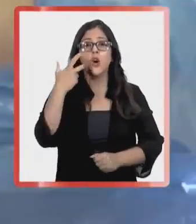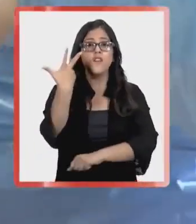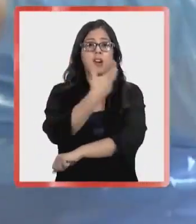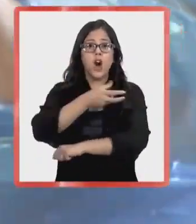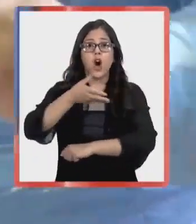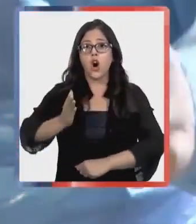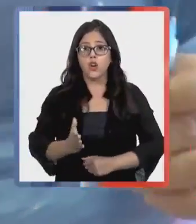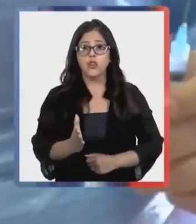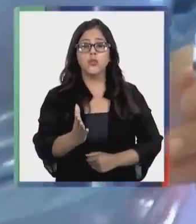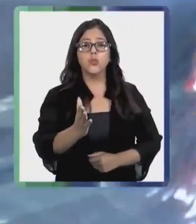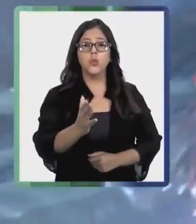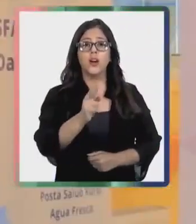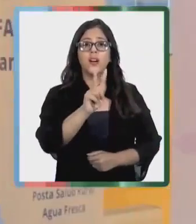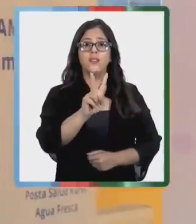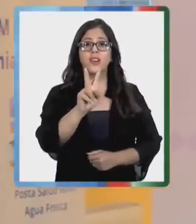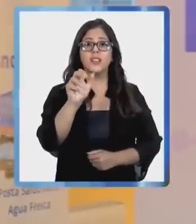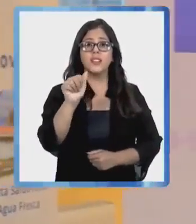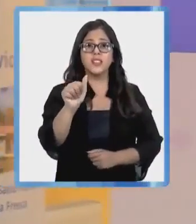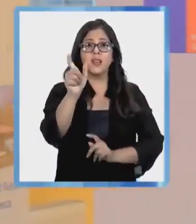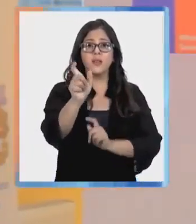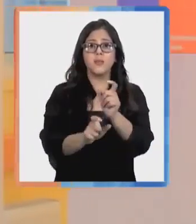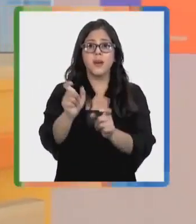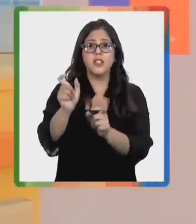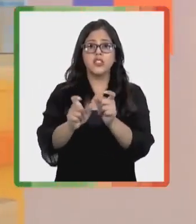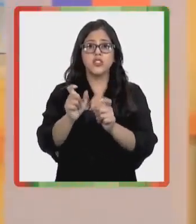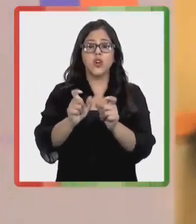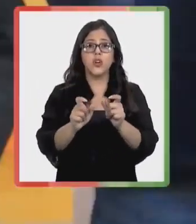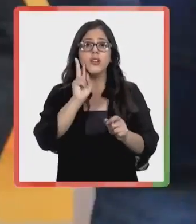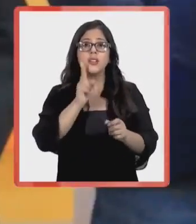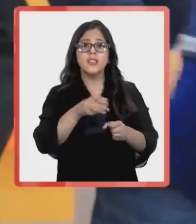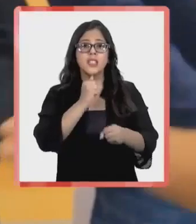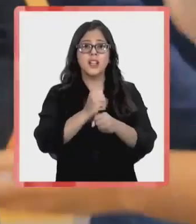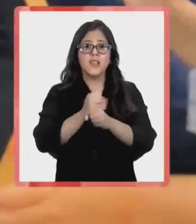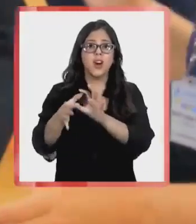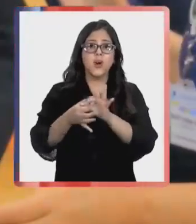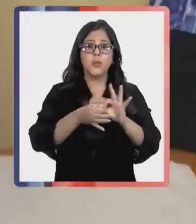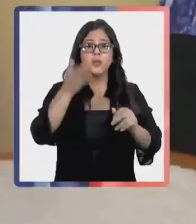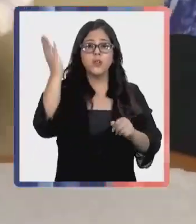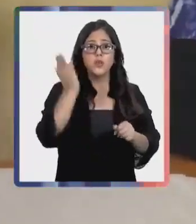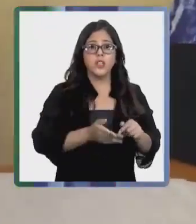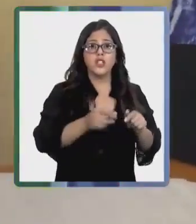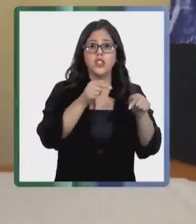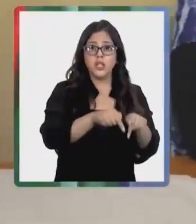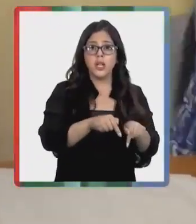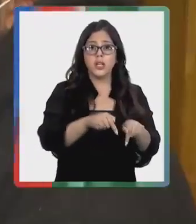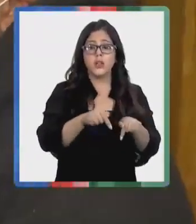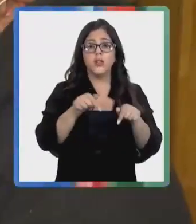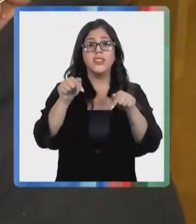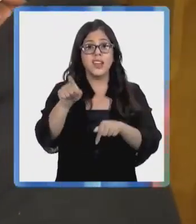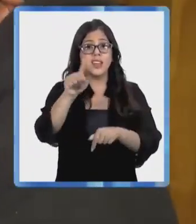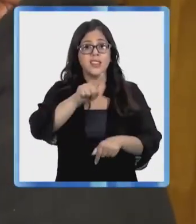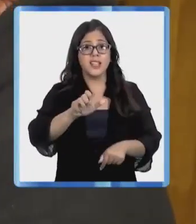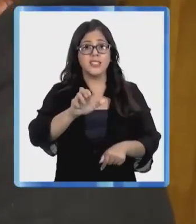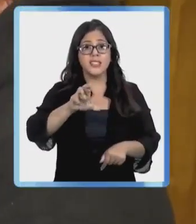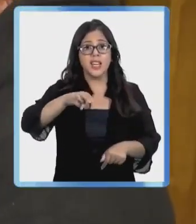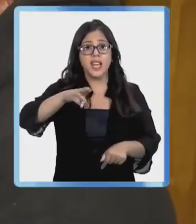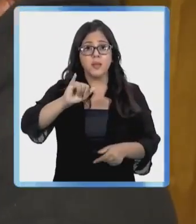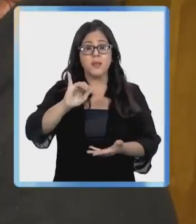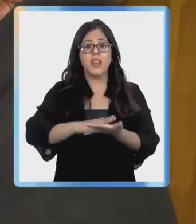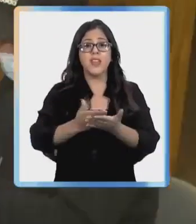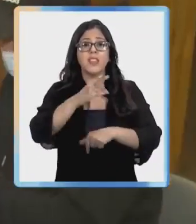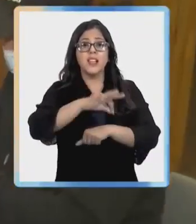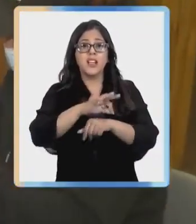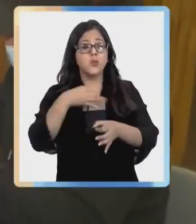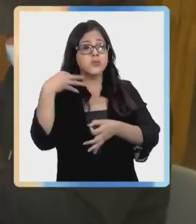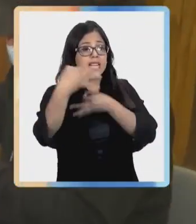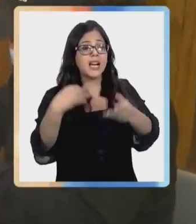La vacunación sigue en curso. 26 son las personas que quedaron sin trabajo por la suspensión de la medida. Desde la Seremide Salud